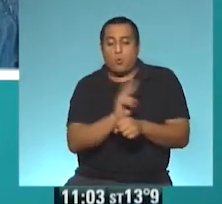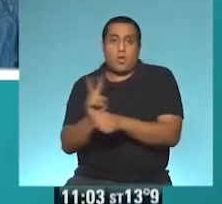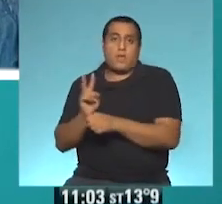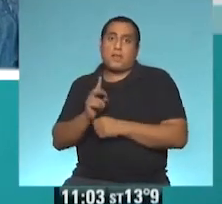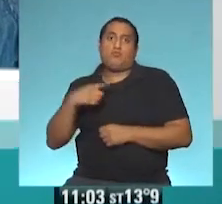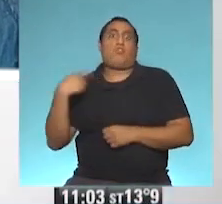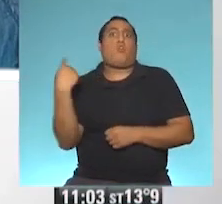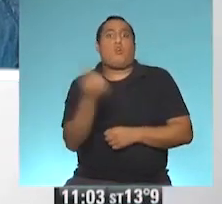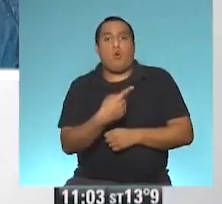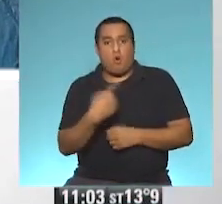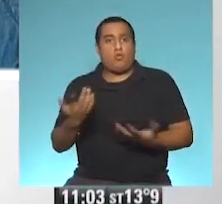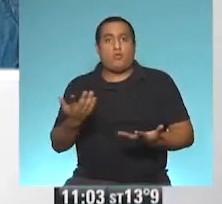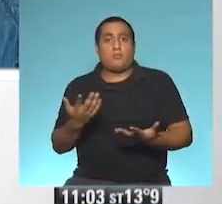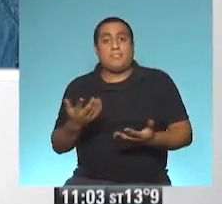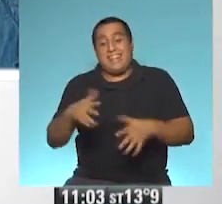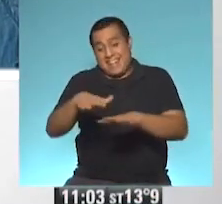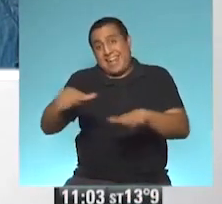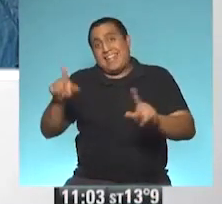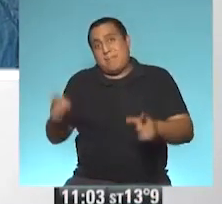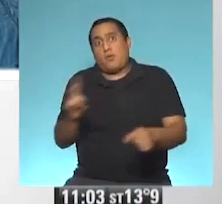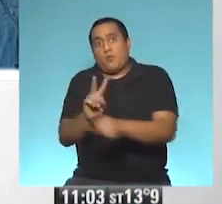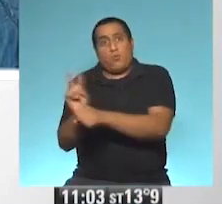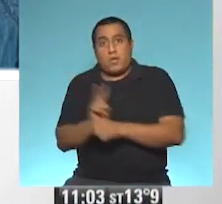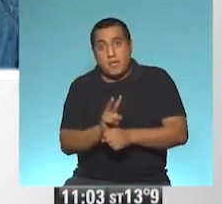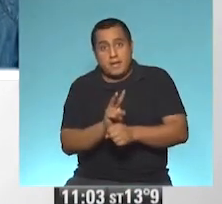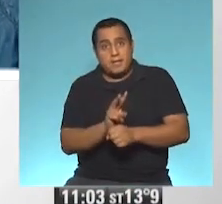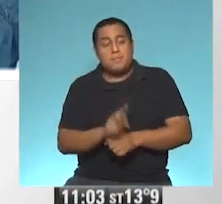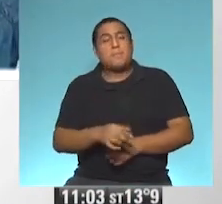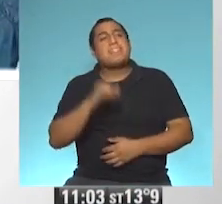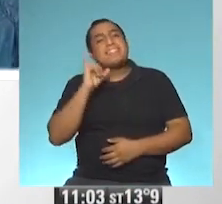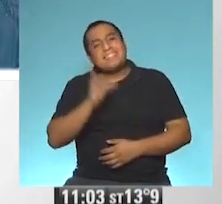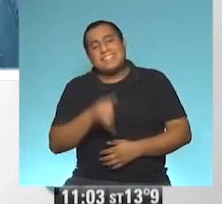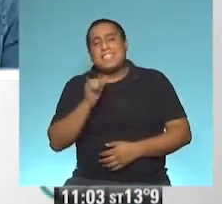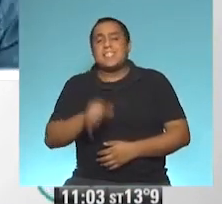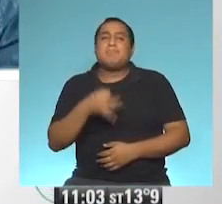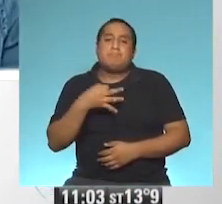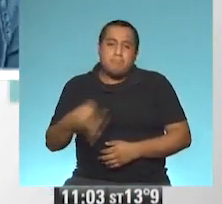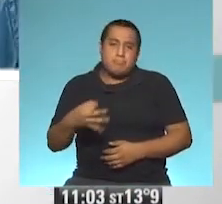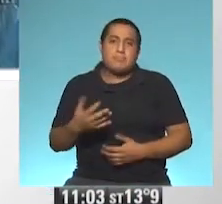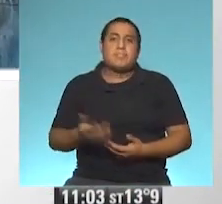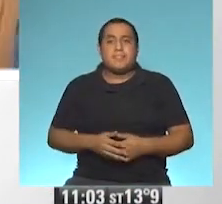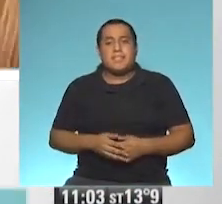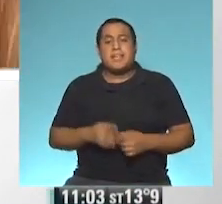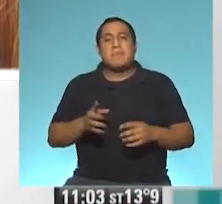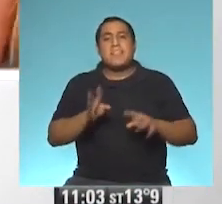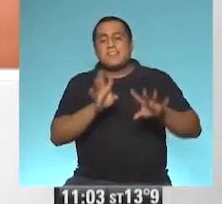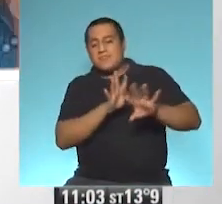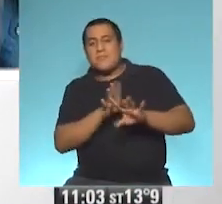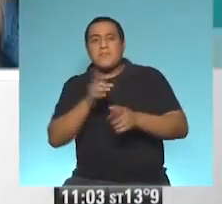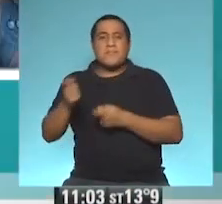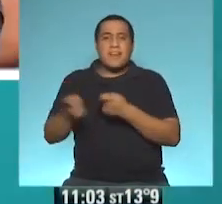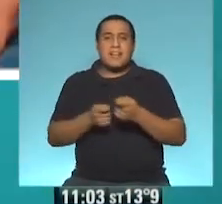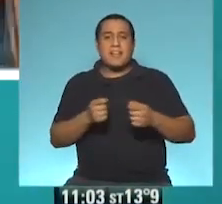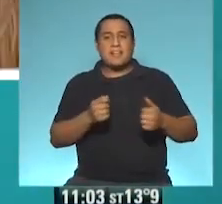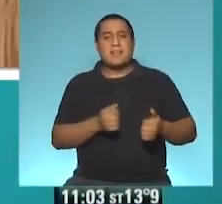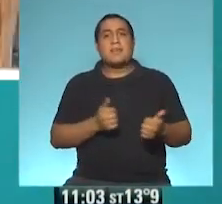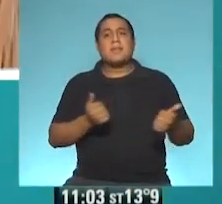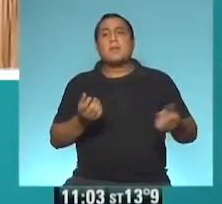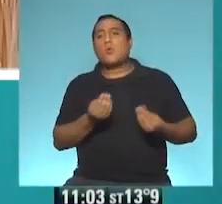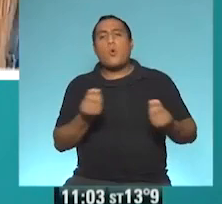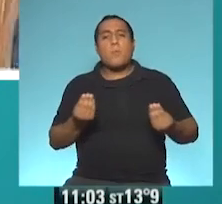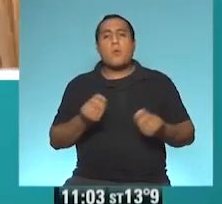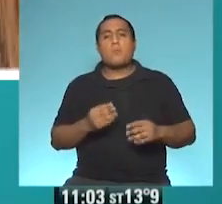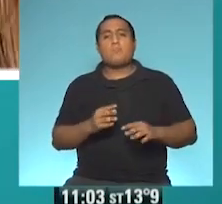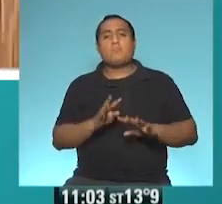entre ellos, ¿no? Sí, correcto. En la coreografía también se hace, ¿no? Como uno y dos veces como